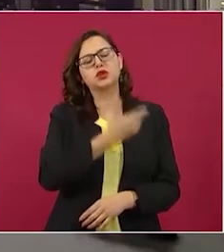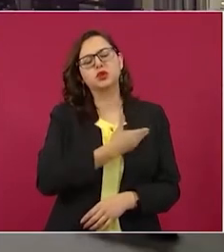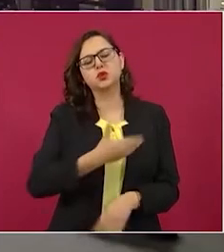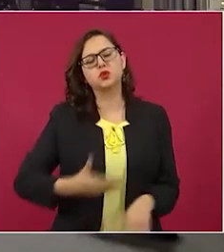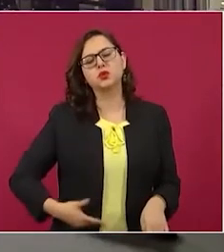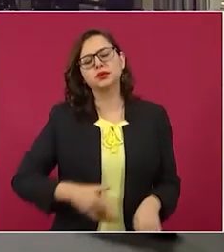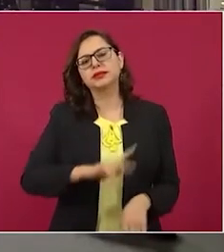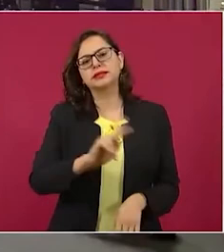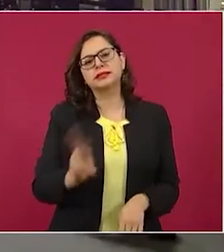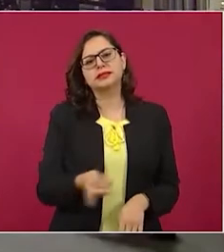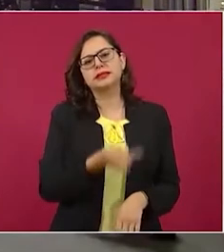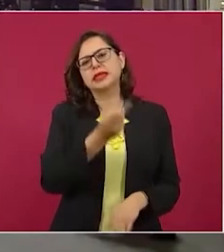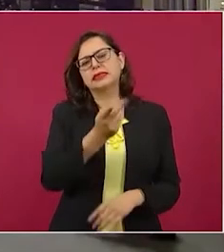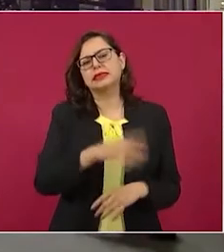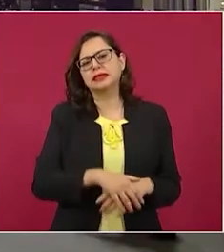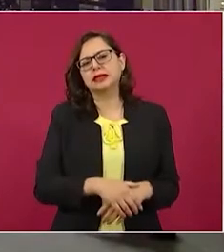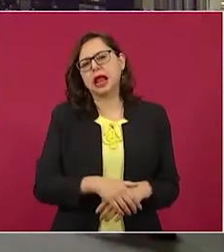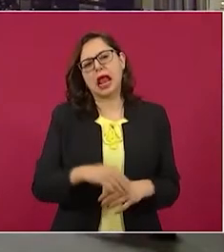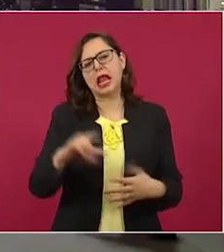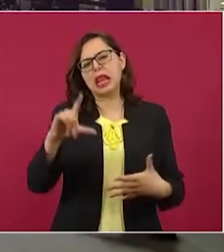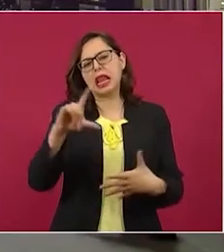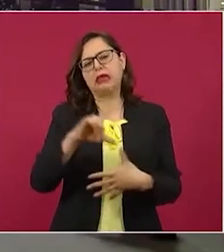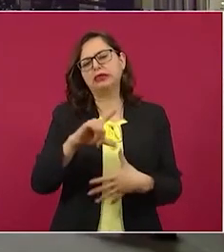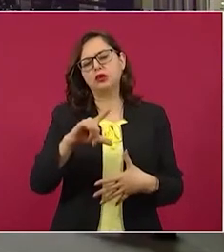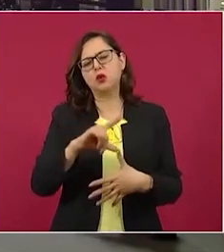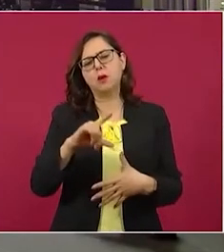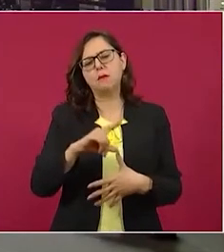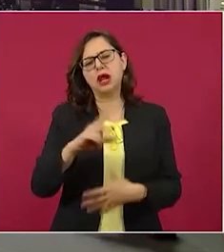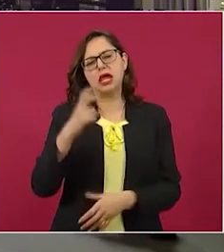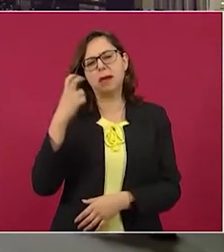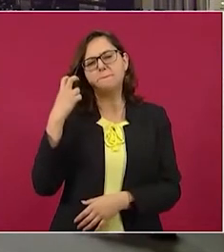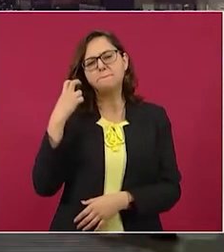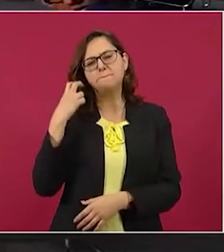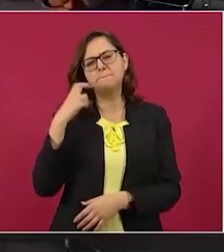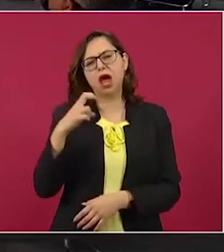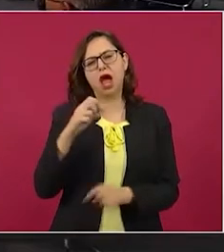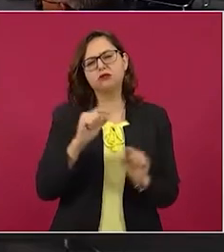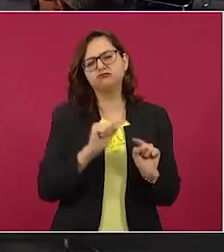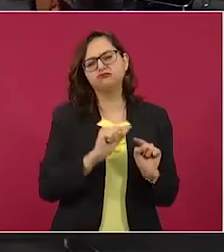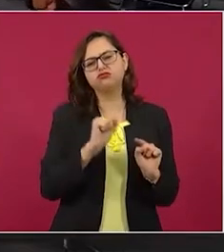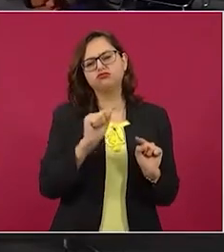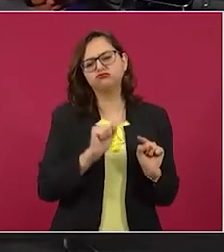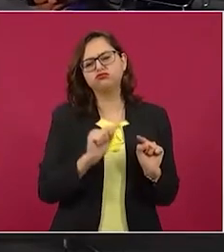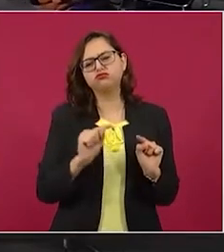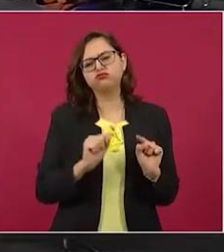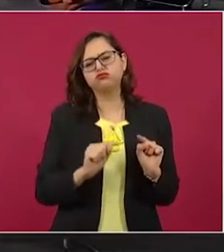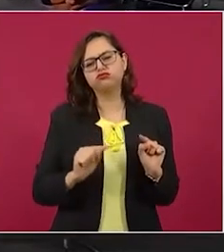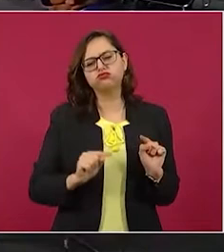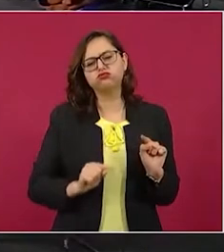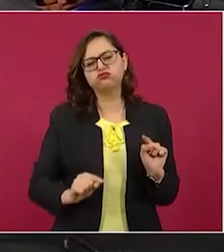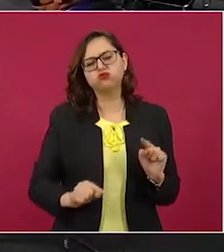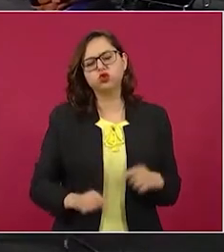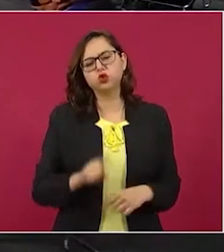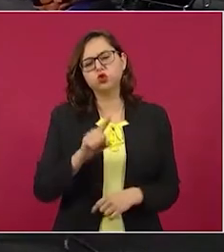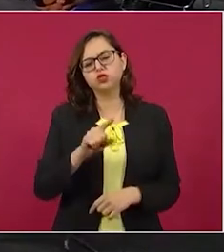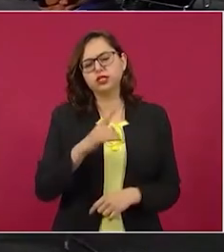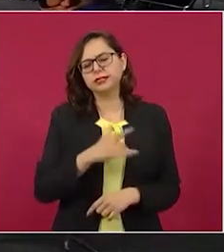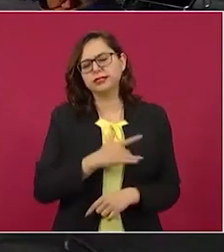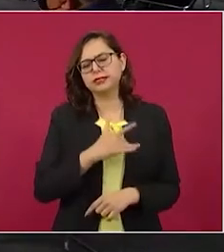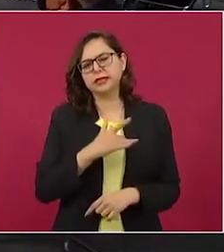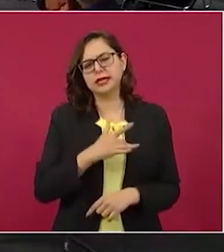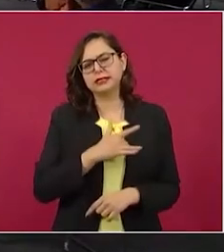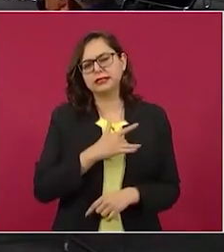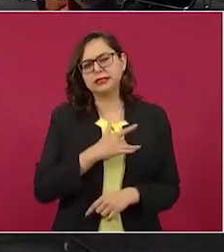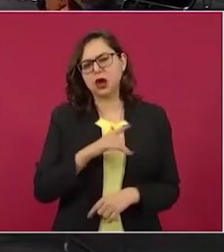anunció iba a ser en América Latina, ¿haría un llamado a estos gobiernos para mudar del modelo neoliberal a un